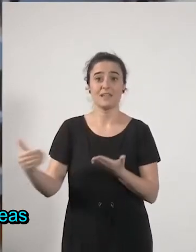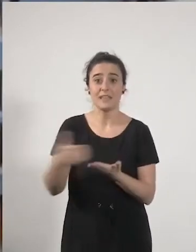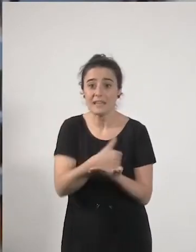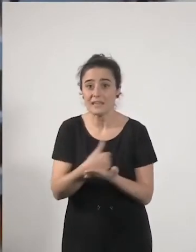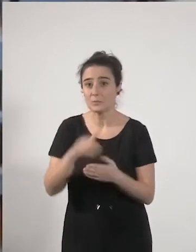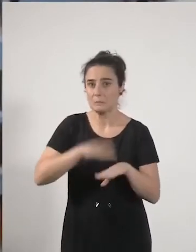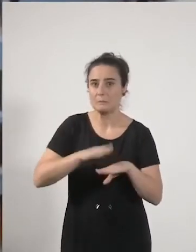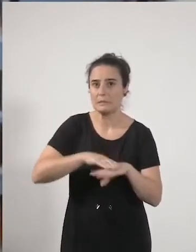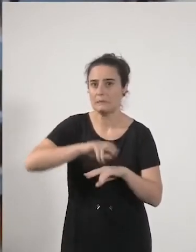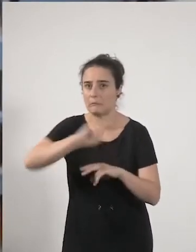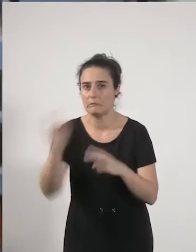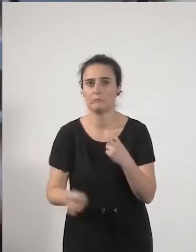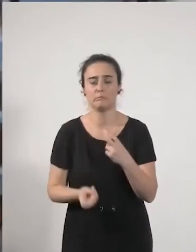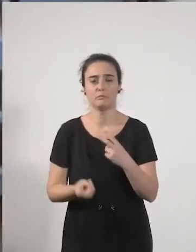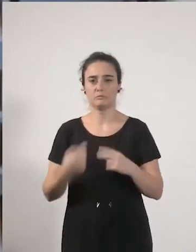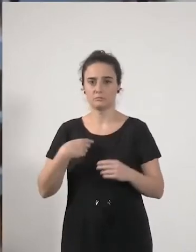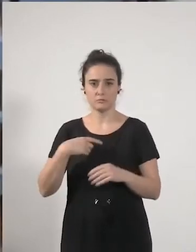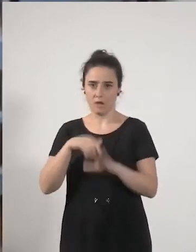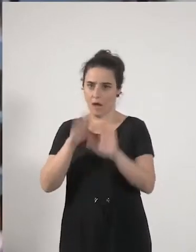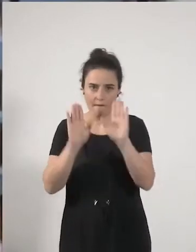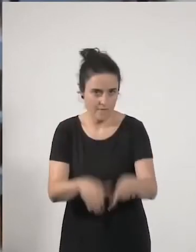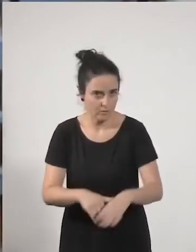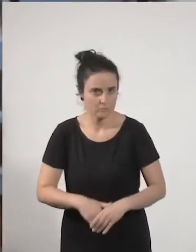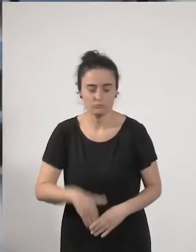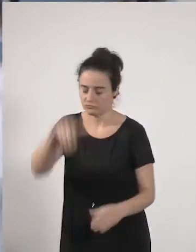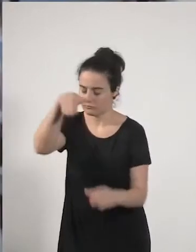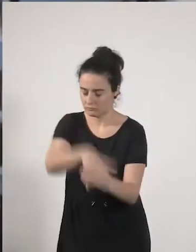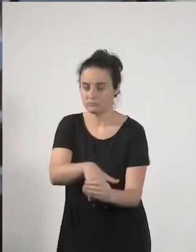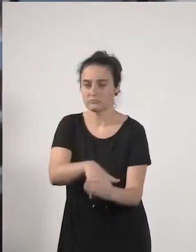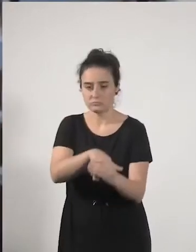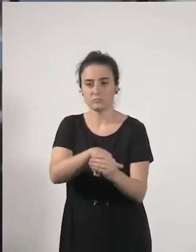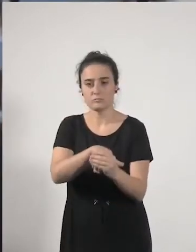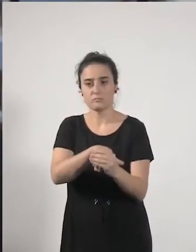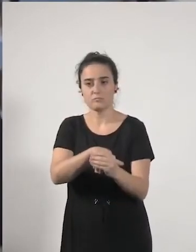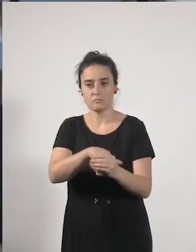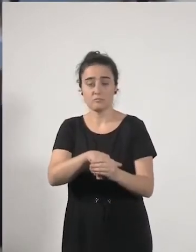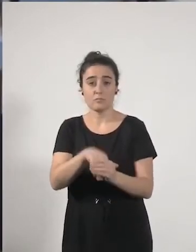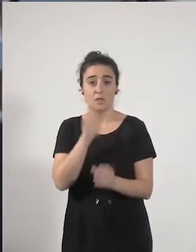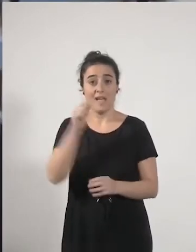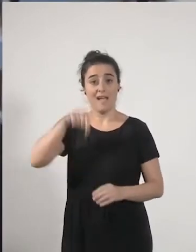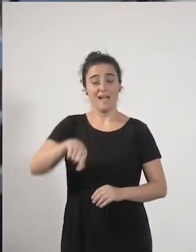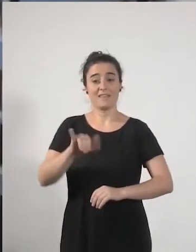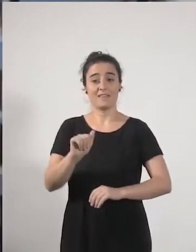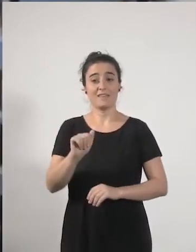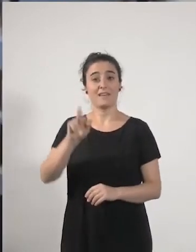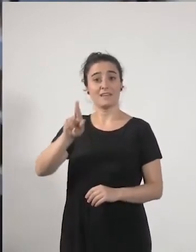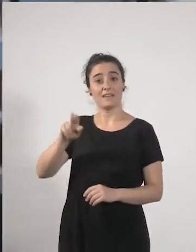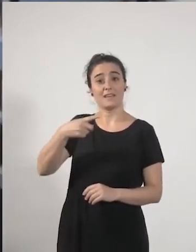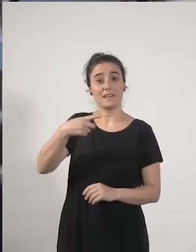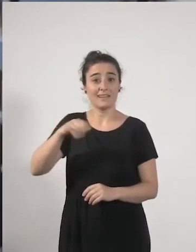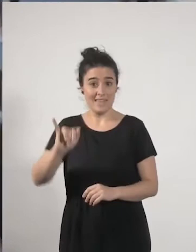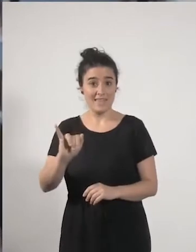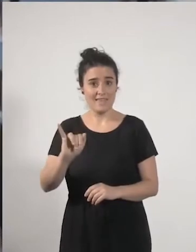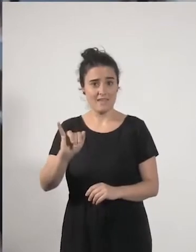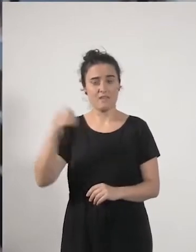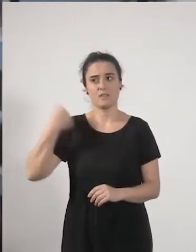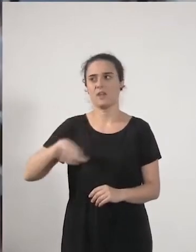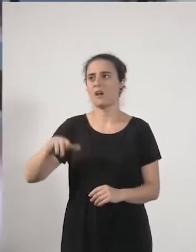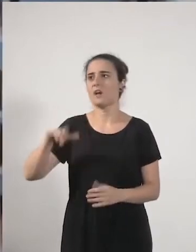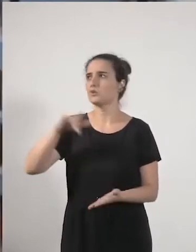y tal pues yo estoy totalmente a favor y estoy también de acuerdo aquí tenemos la renta de garantía de ingresos ya desde hace